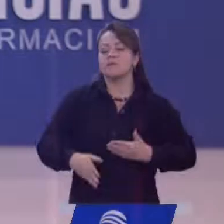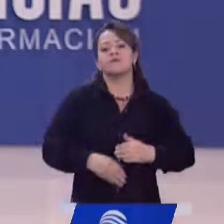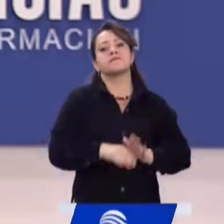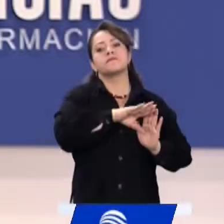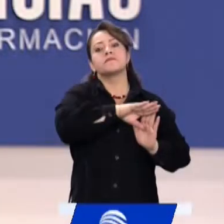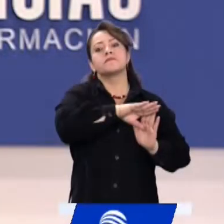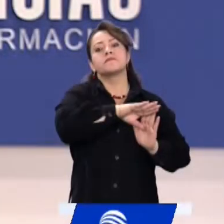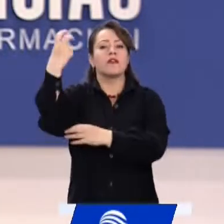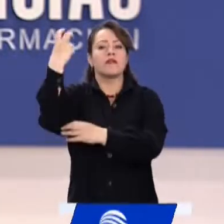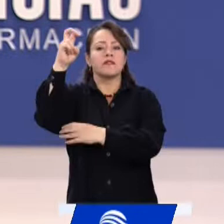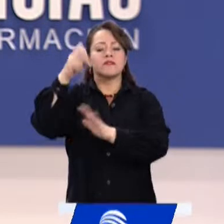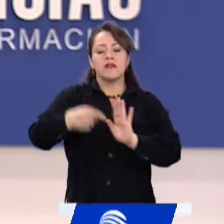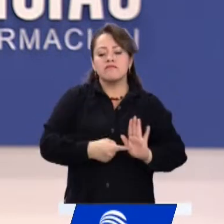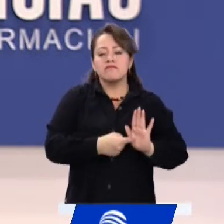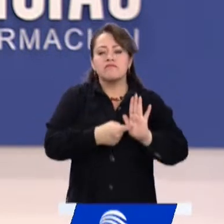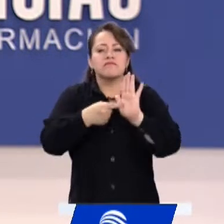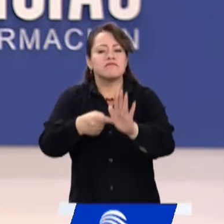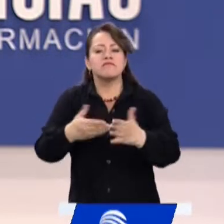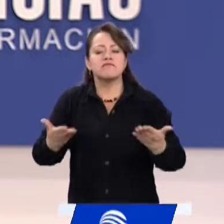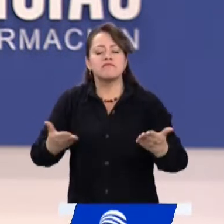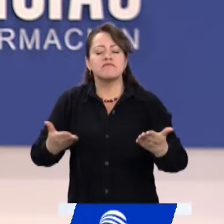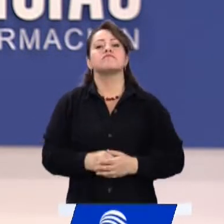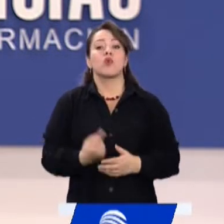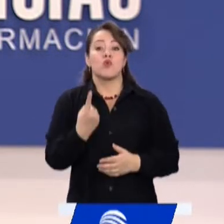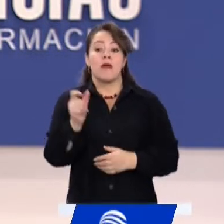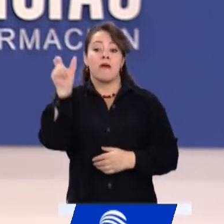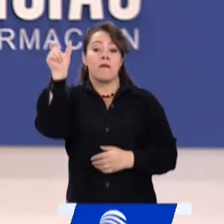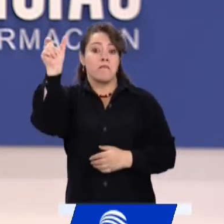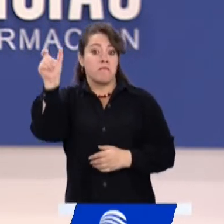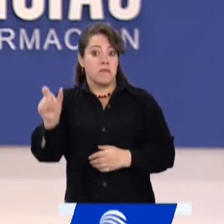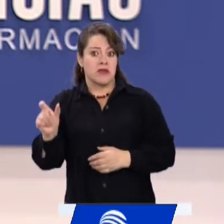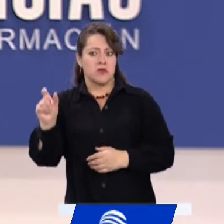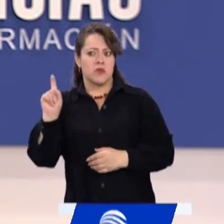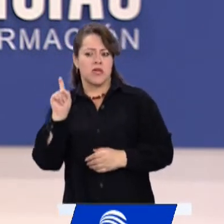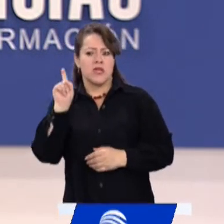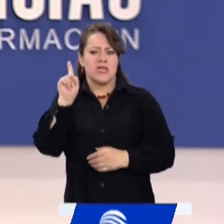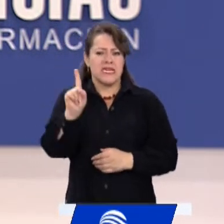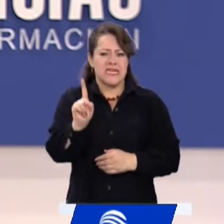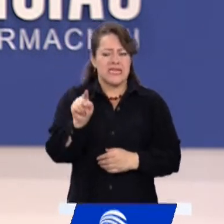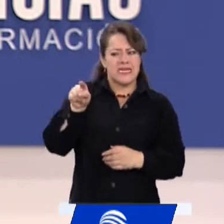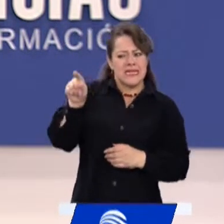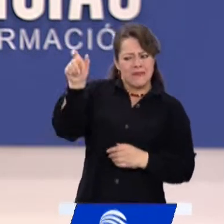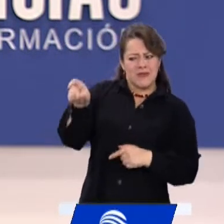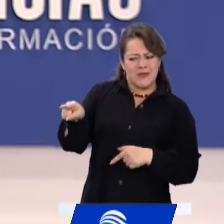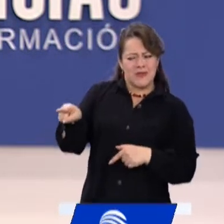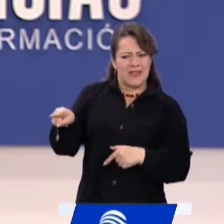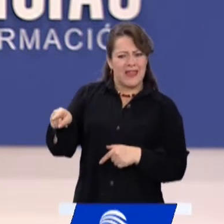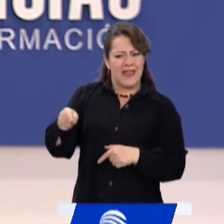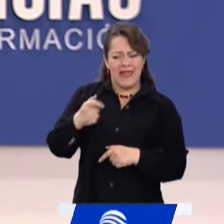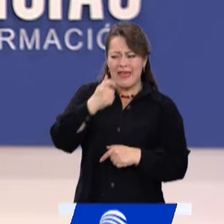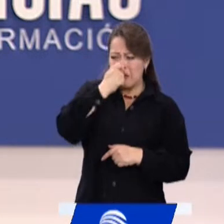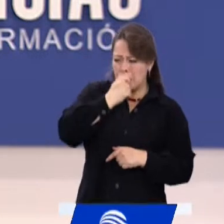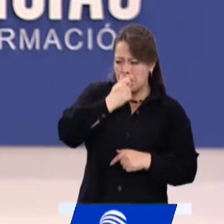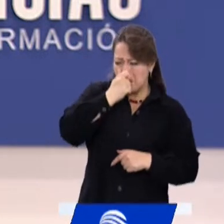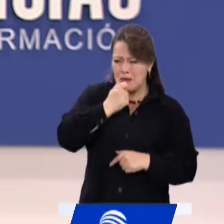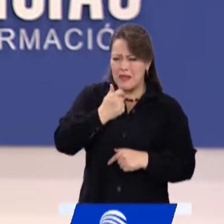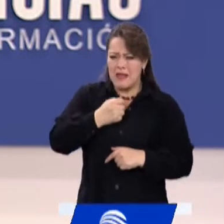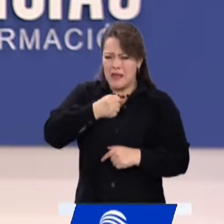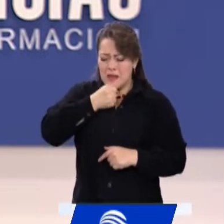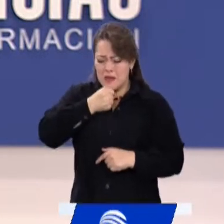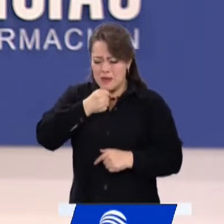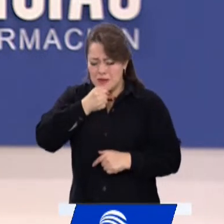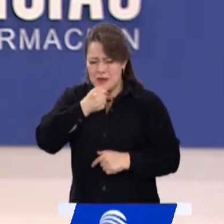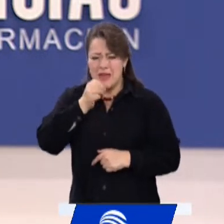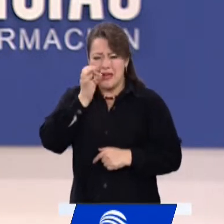Fiscalía presentó ante un juez de control de garantías a una persona con síntomas de coronavirus, lo que obligó a que esa diligencia se suspendiera.